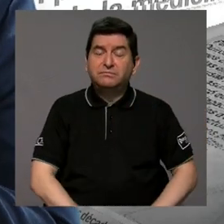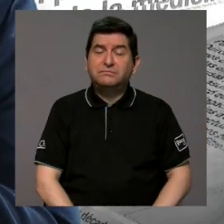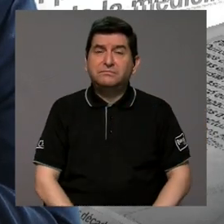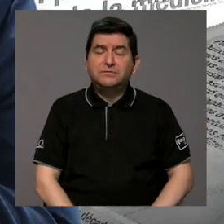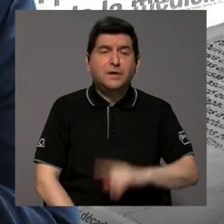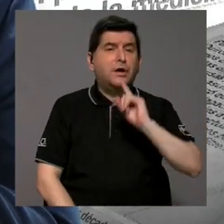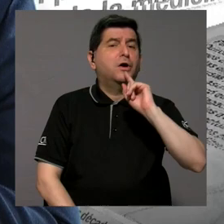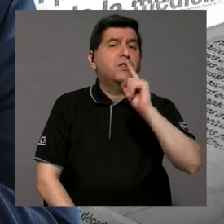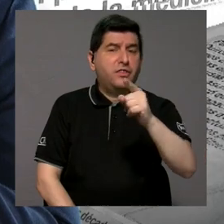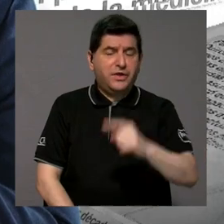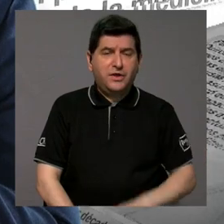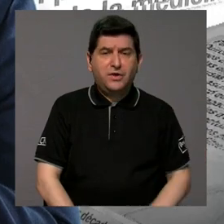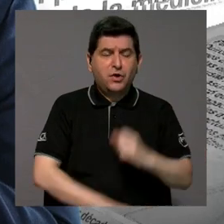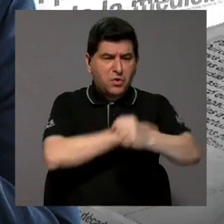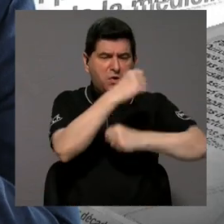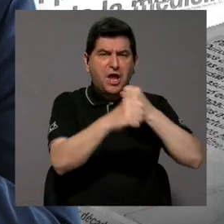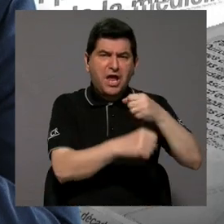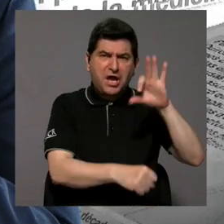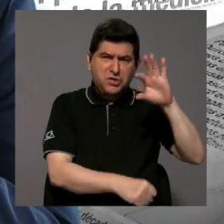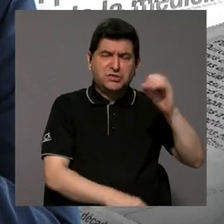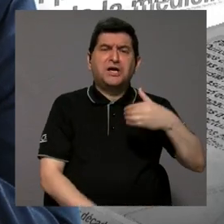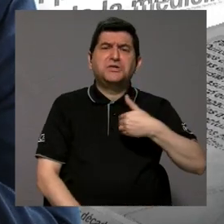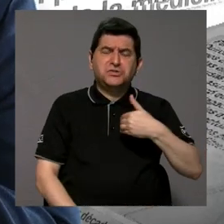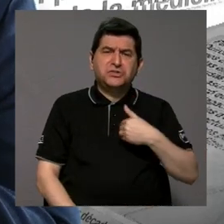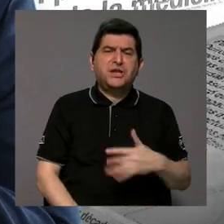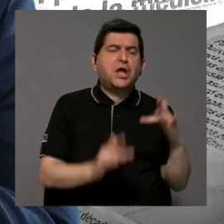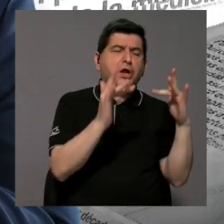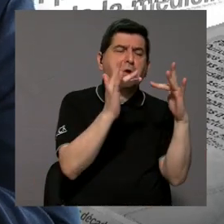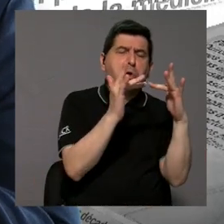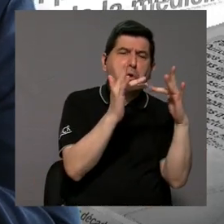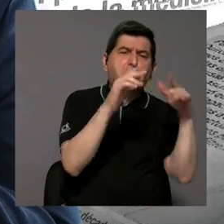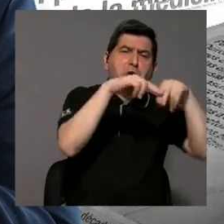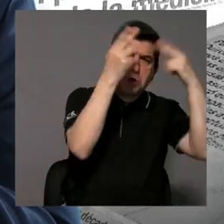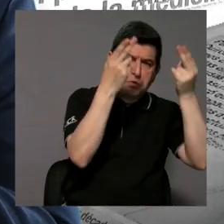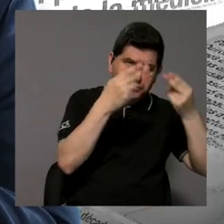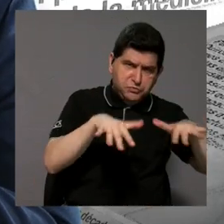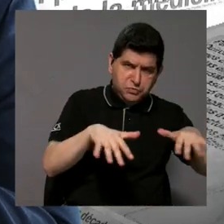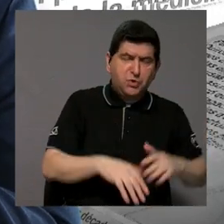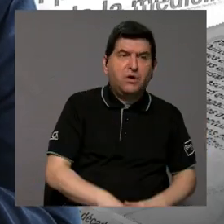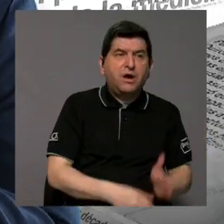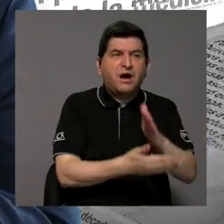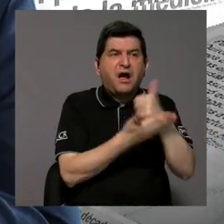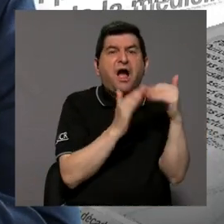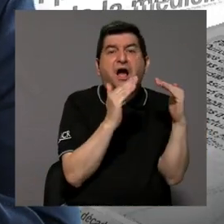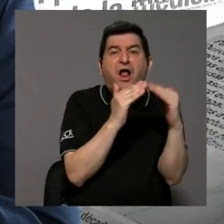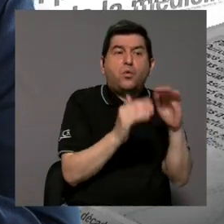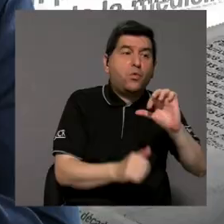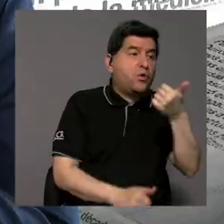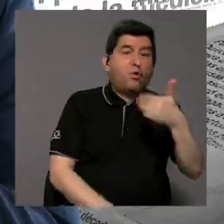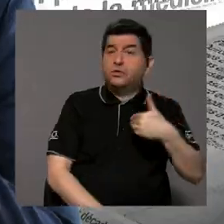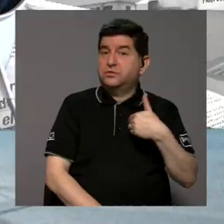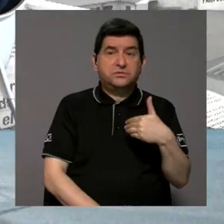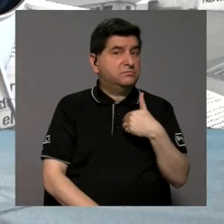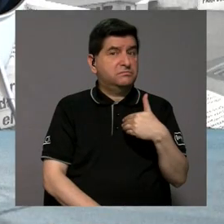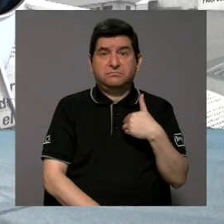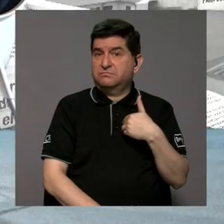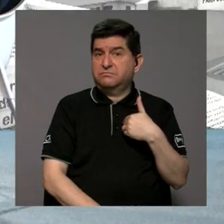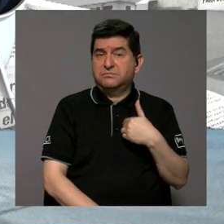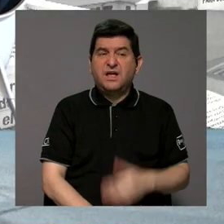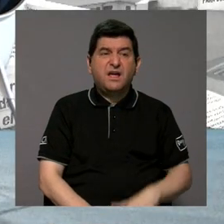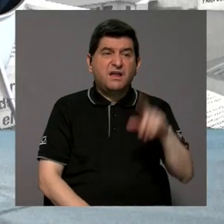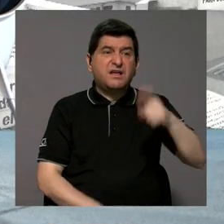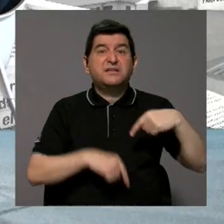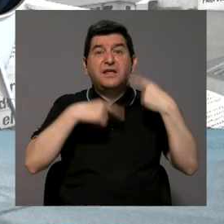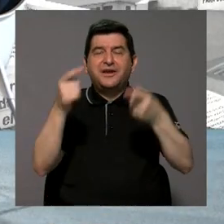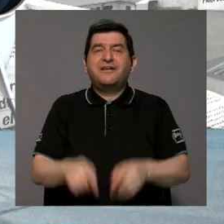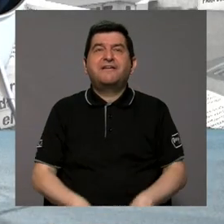como usted decía, en los años 90 teníamos conexiones a Internet en algunas casas, otros no teníamos, teníamos que ir a